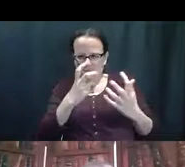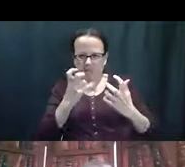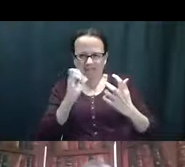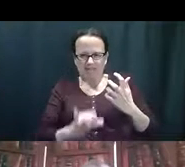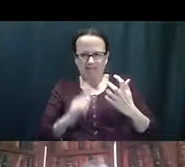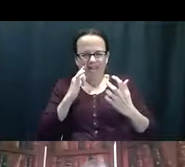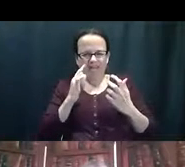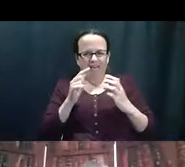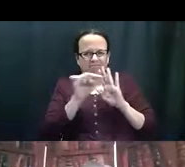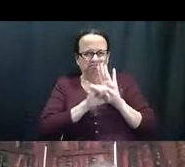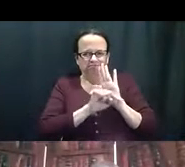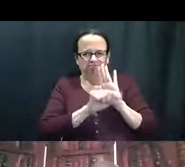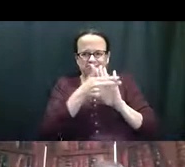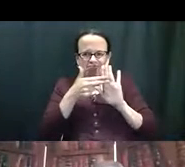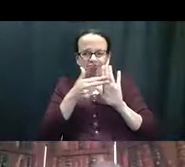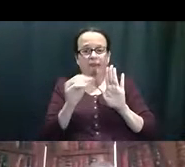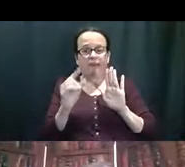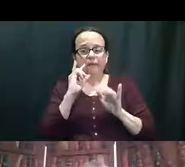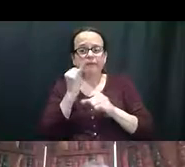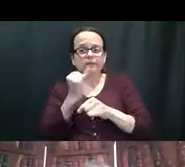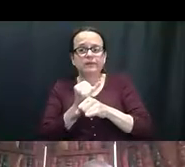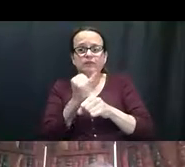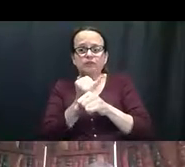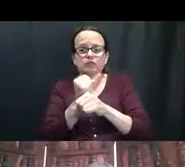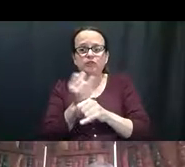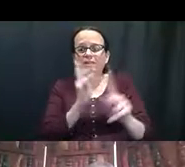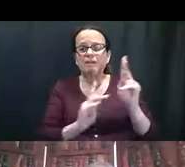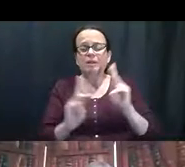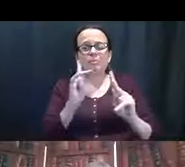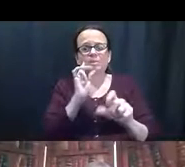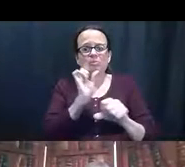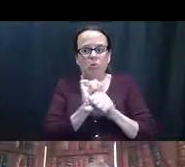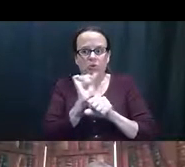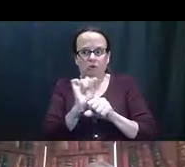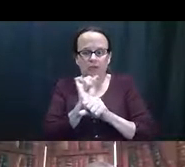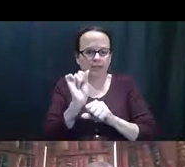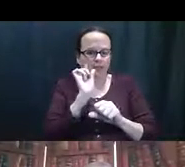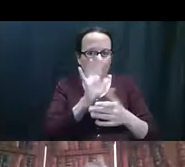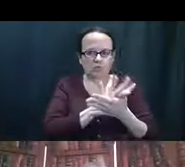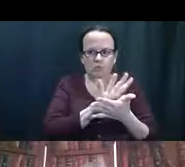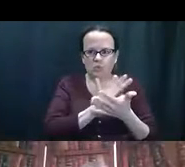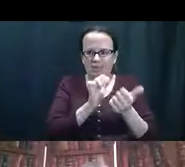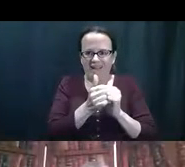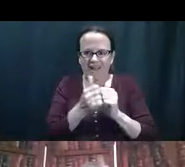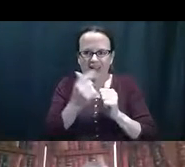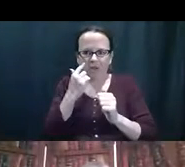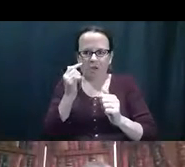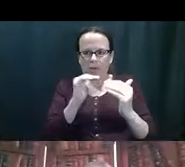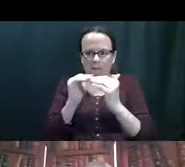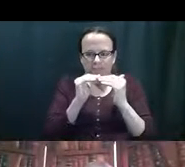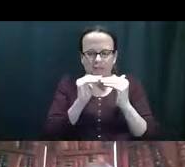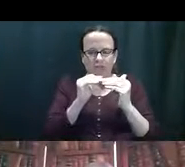salud. Y no quieren que la gente lo mire de esa manera. En las instituciones que están trabajando, o en las escuelas, esos